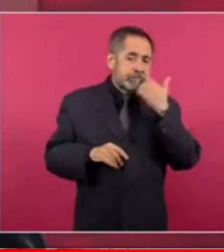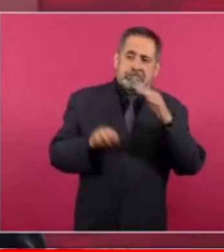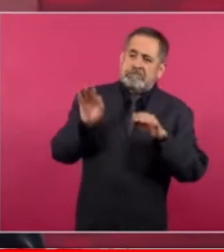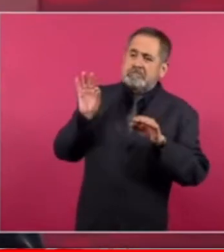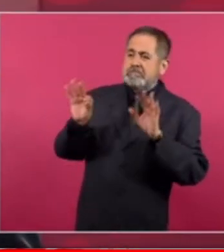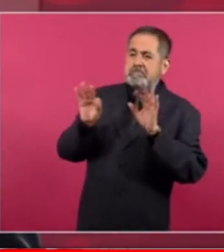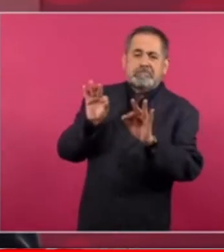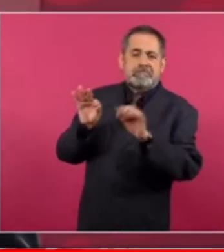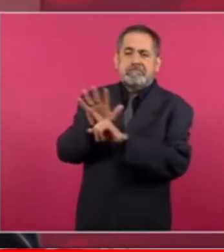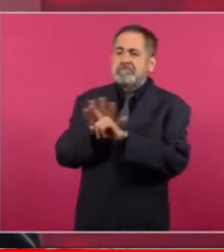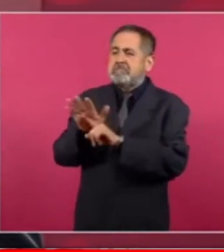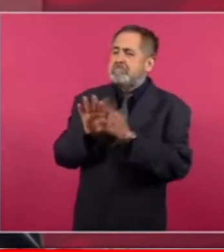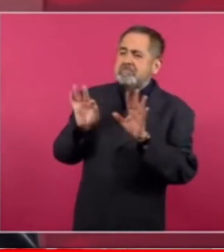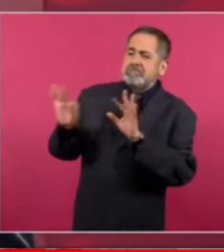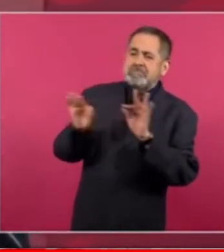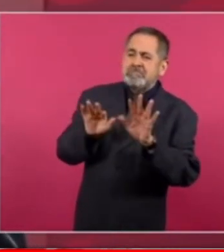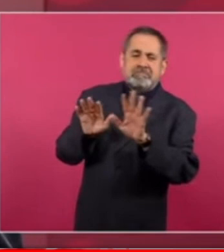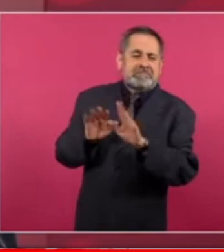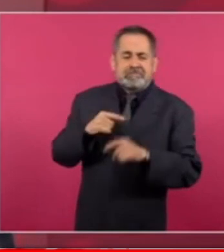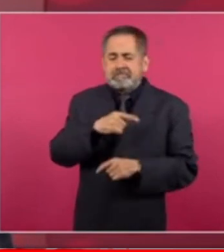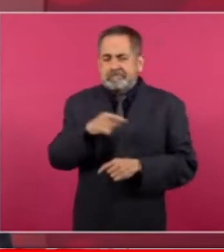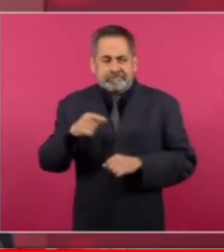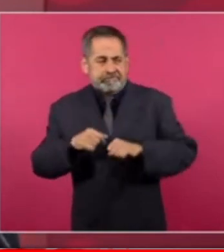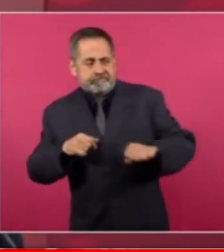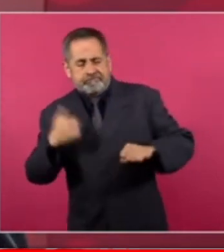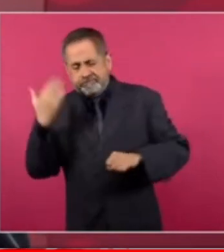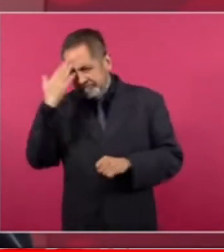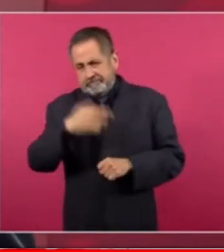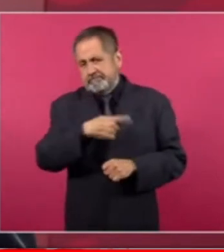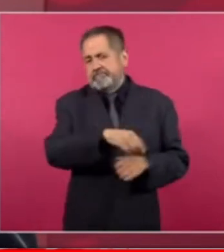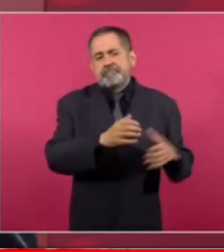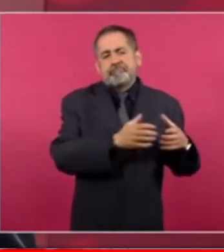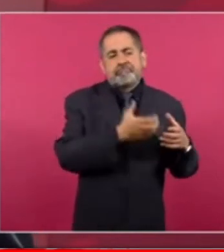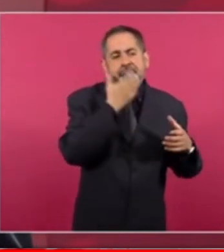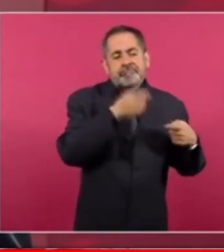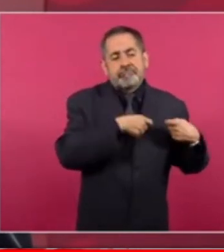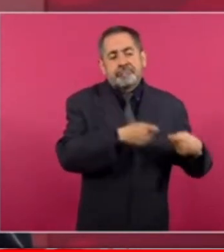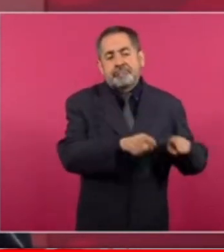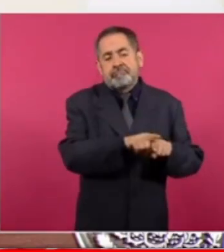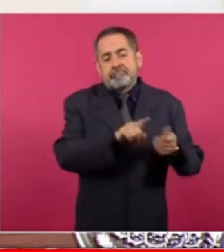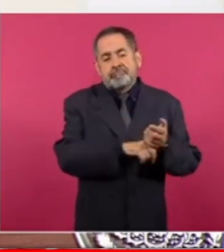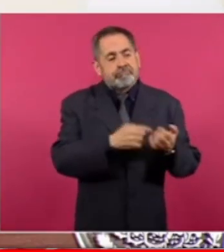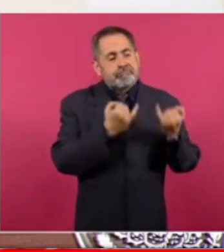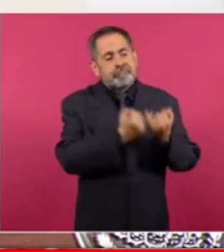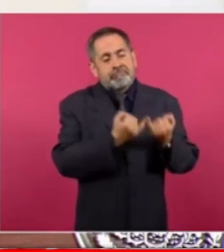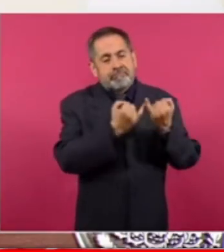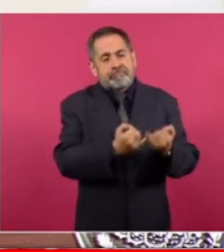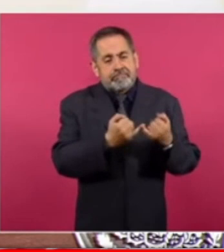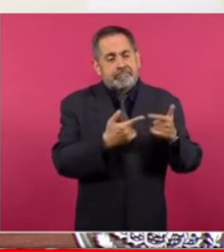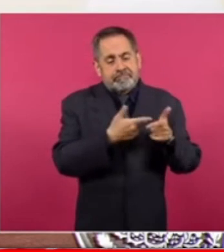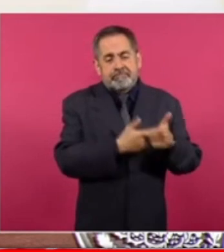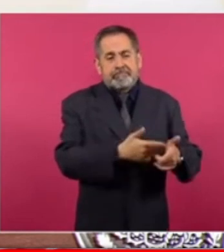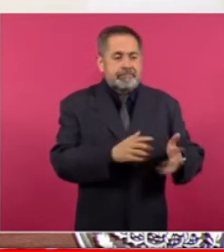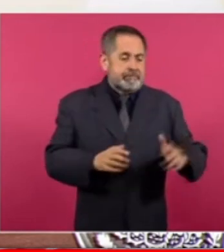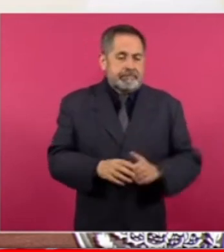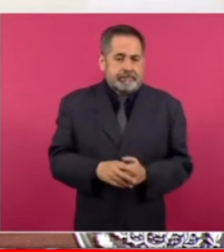la información del conservadurismo y es igual en